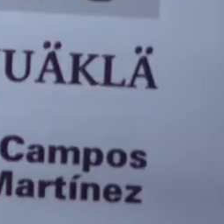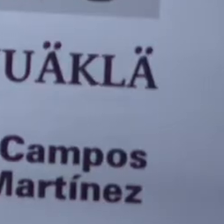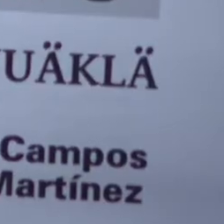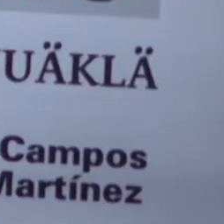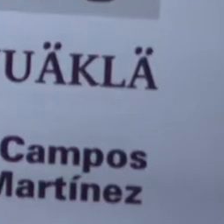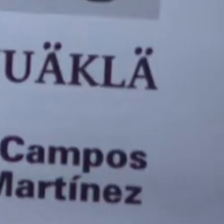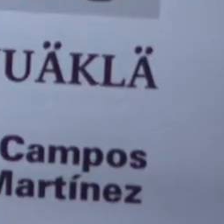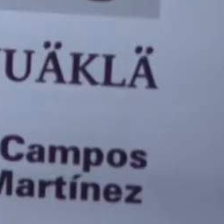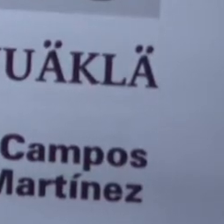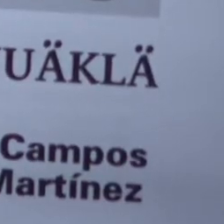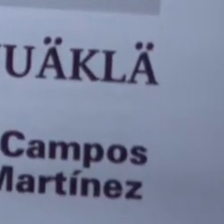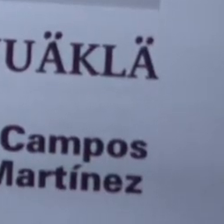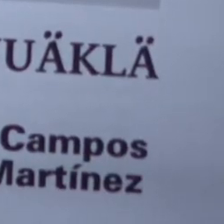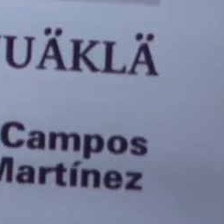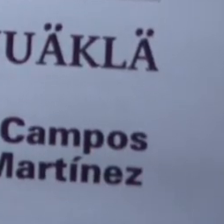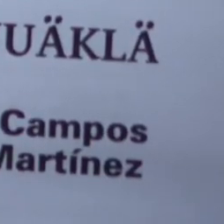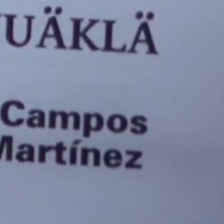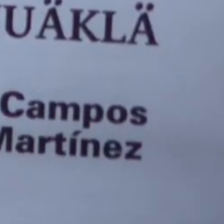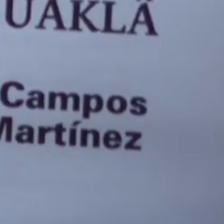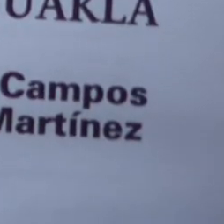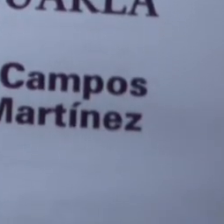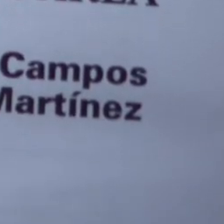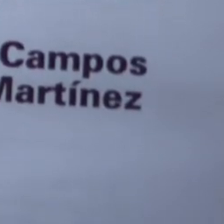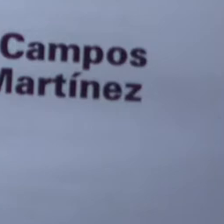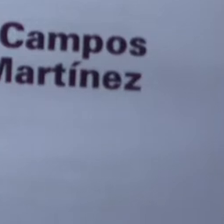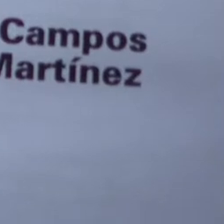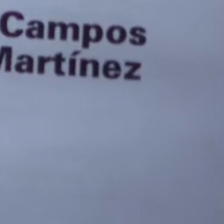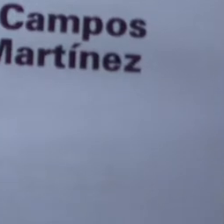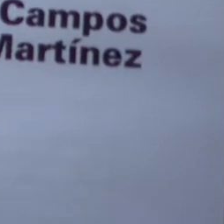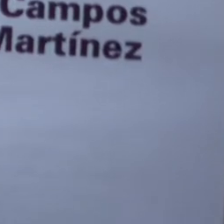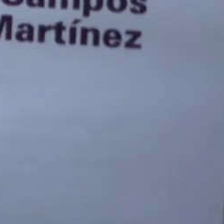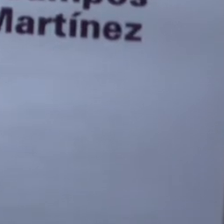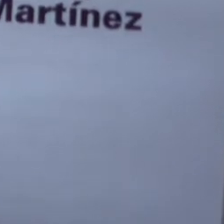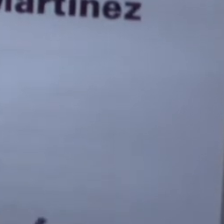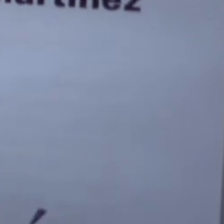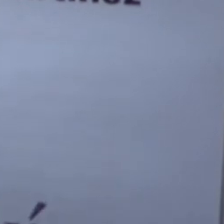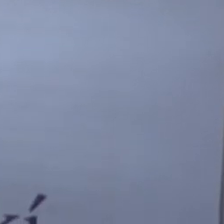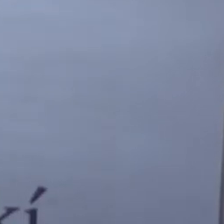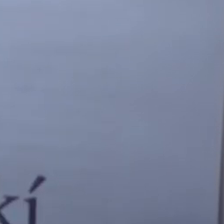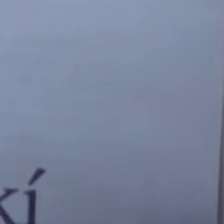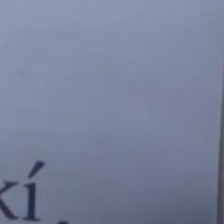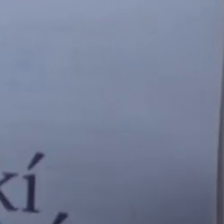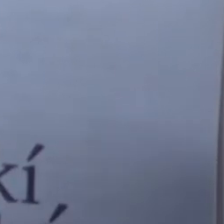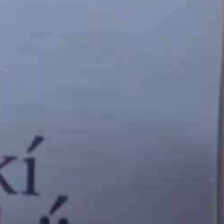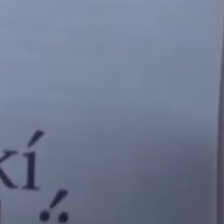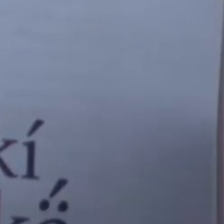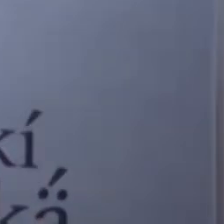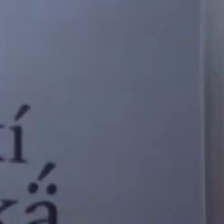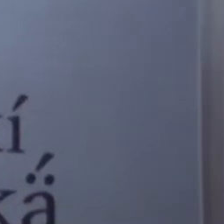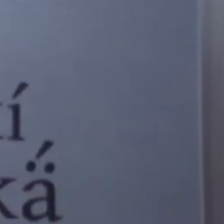Sí se conectan, pero por dentro de la montaña, ellos viajan,